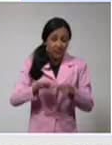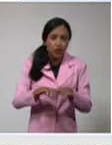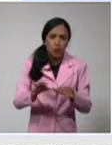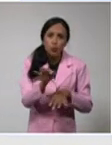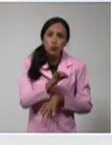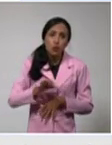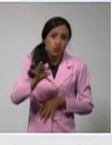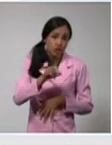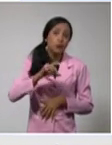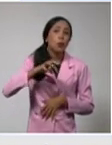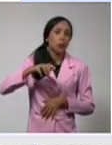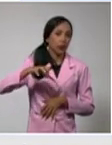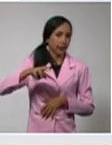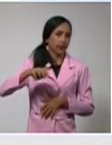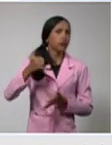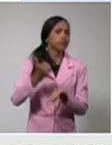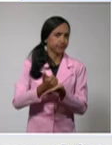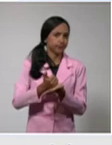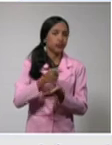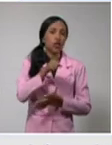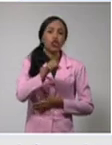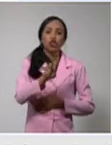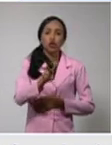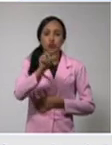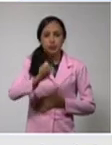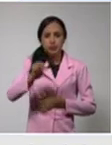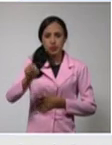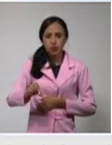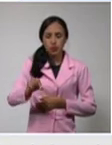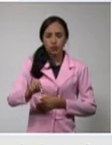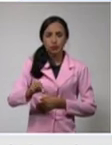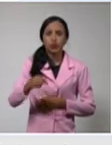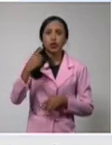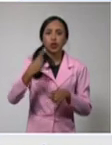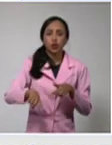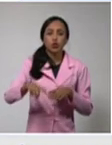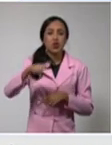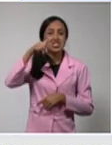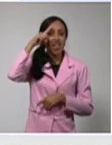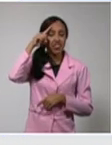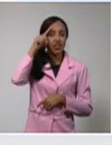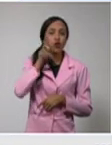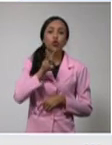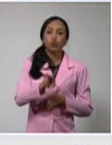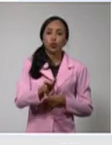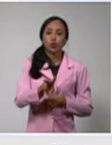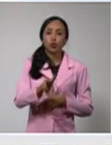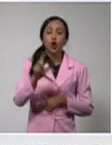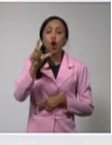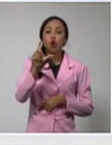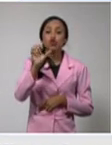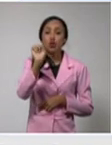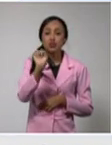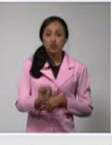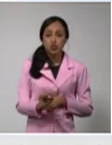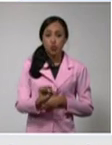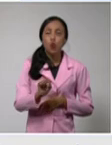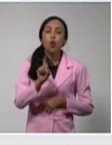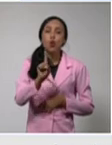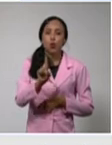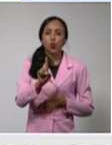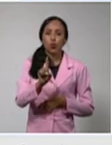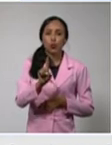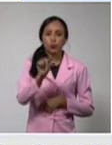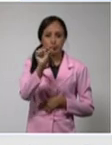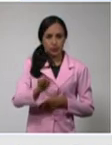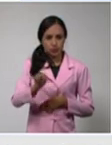Cabecera, que fueron 12. Le sigue Sandino con dos y Consolación del Sur con uno. Reitero,